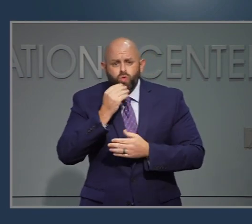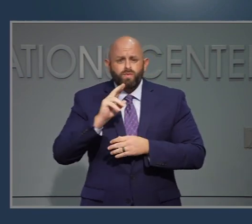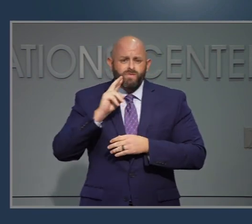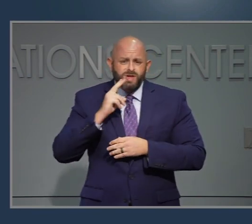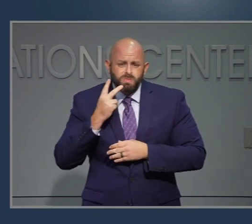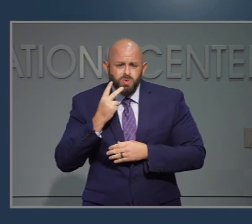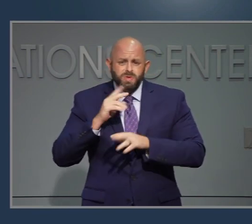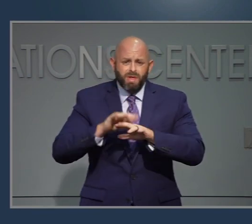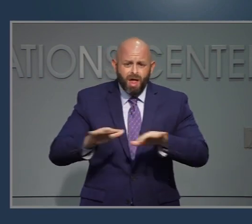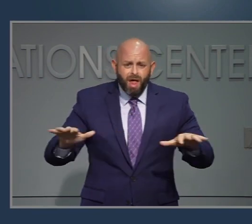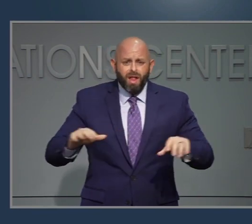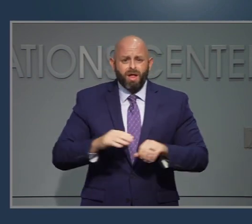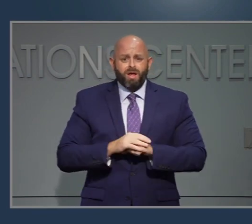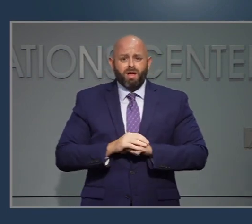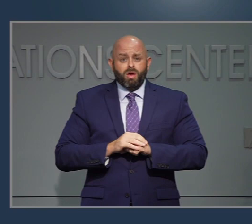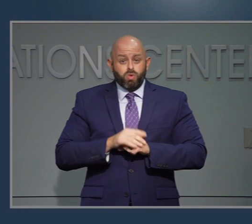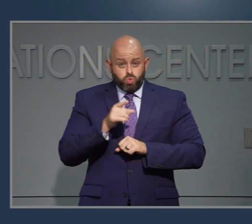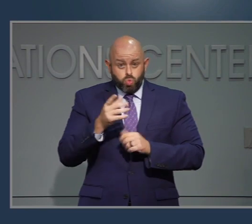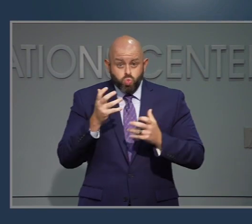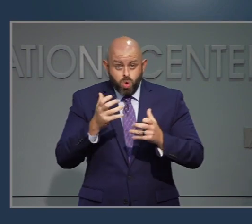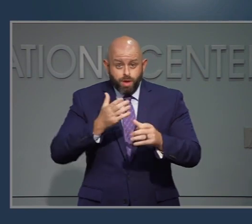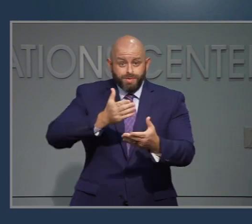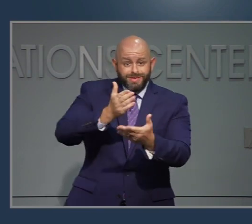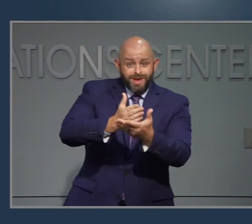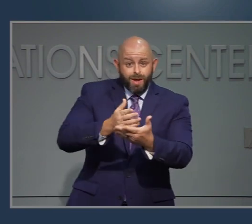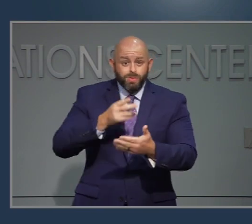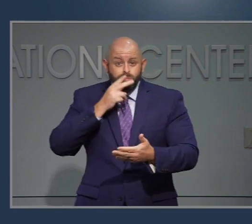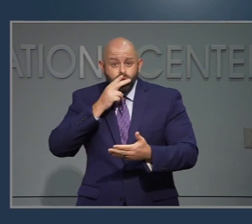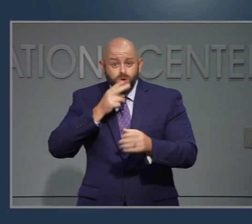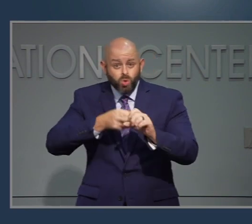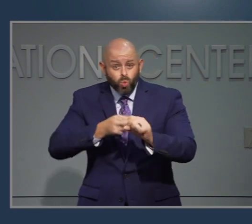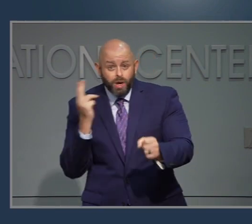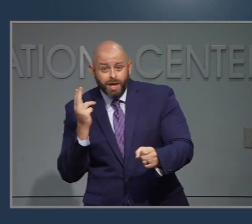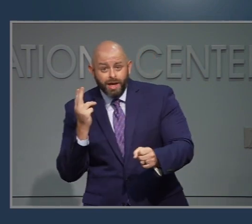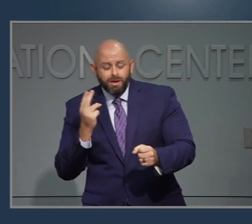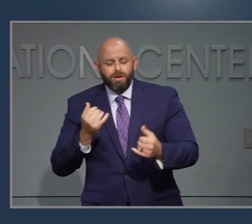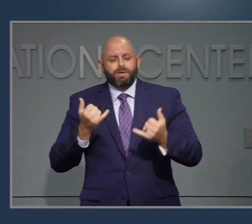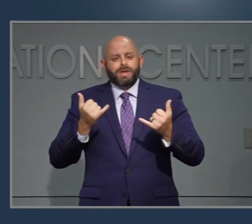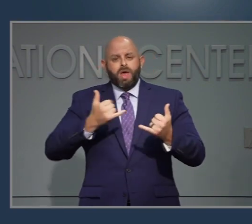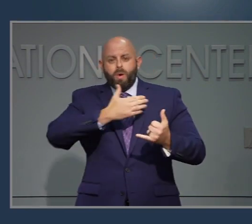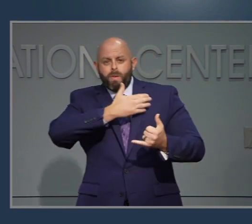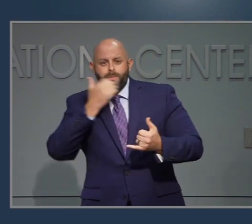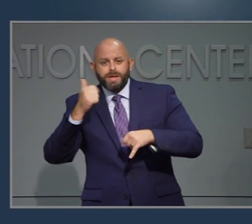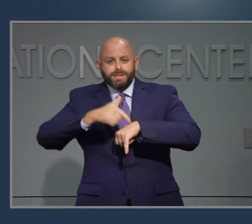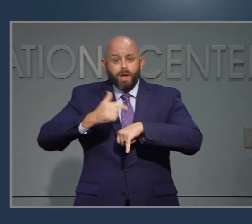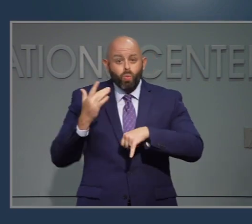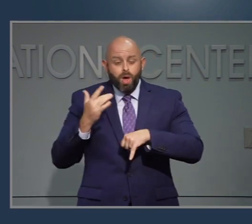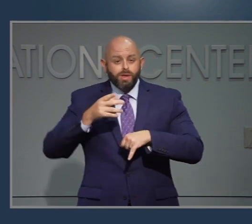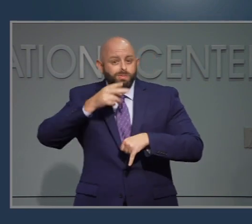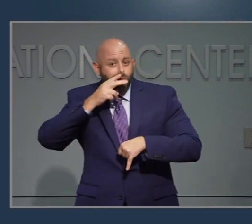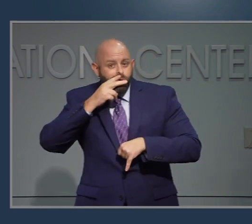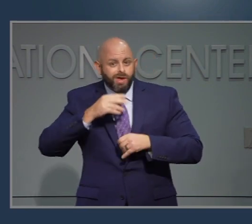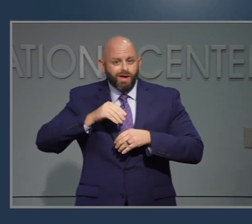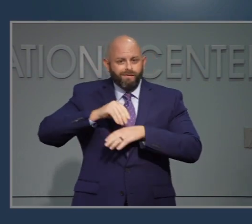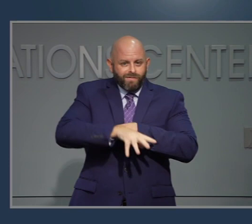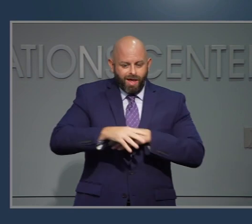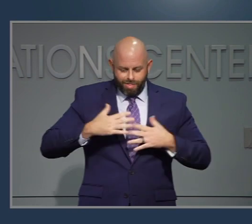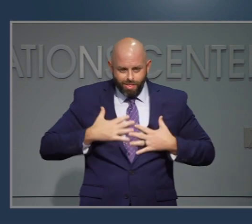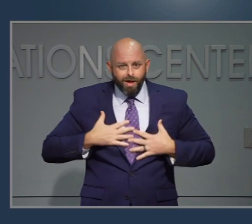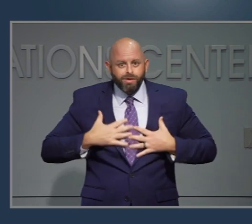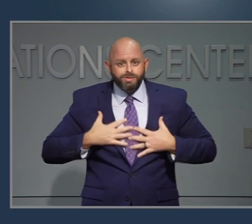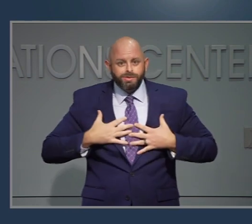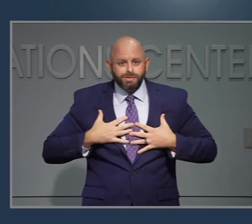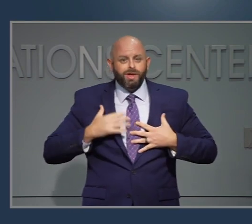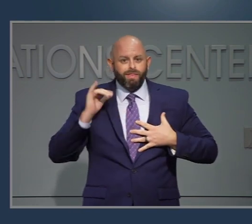fumar? No hay mejor momento que durante una pandemia global con un virus que ataca los pulmones. Y